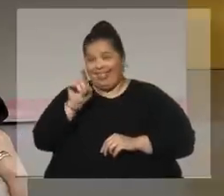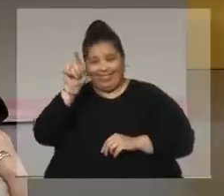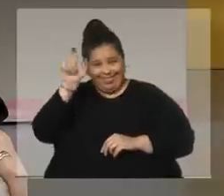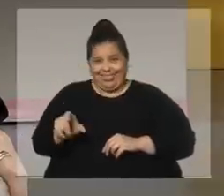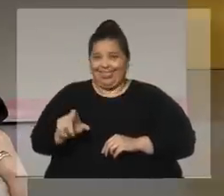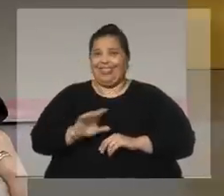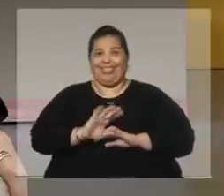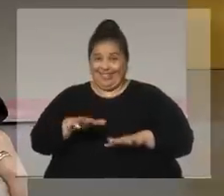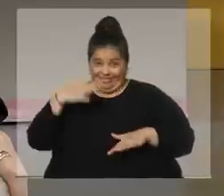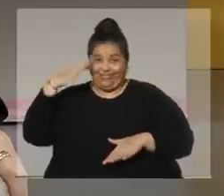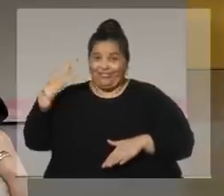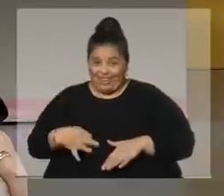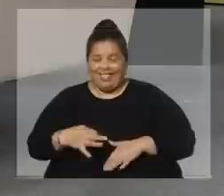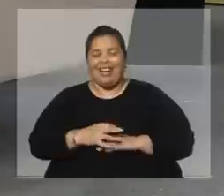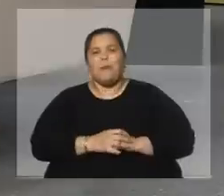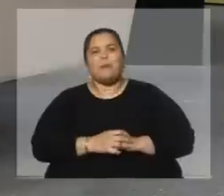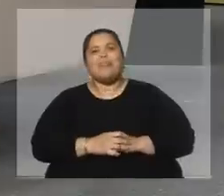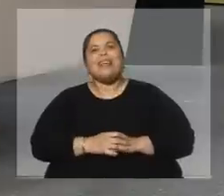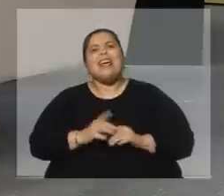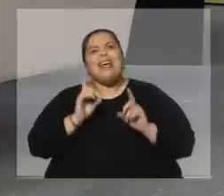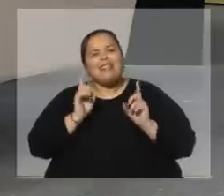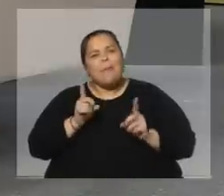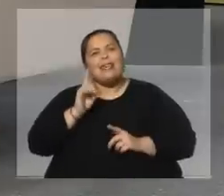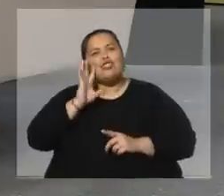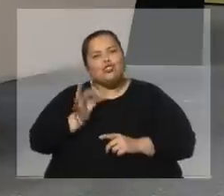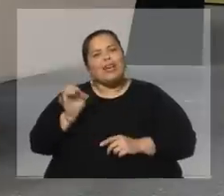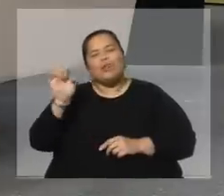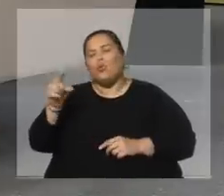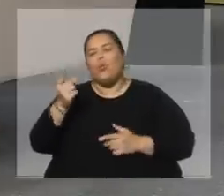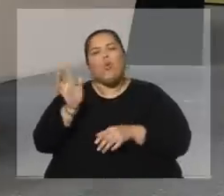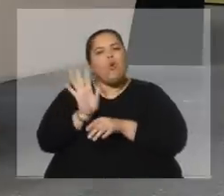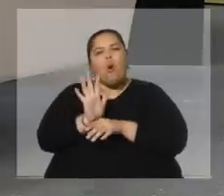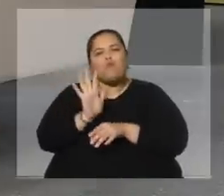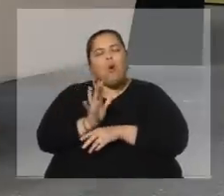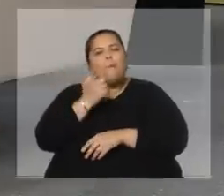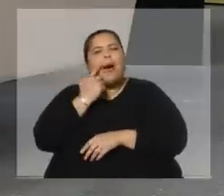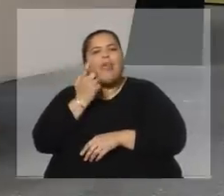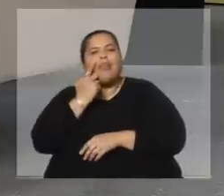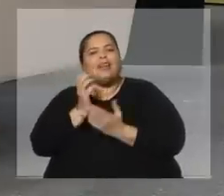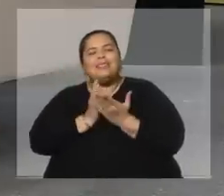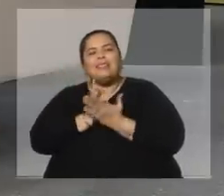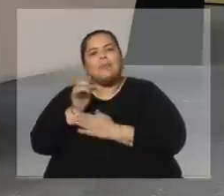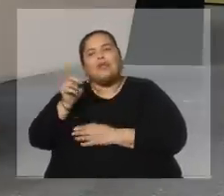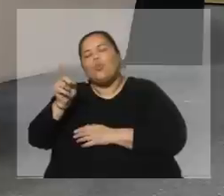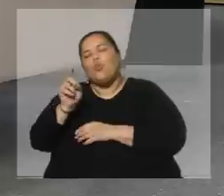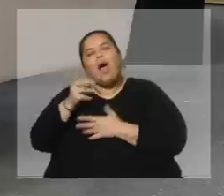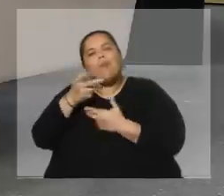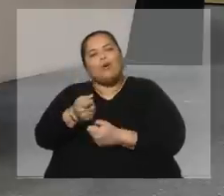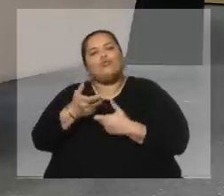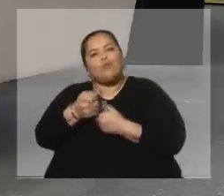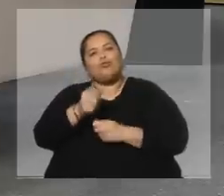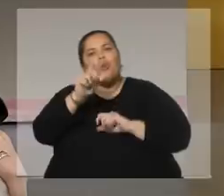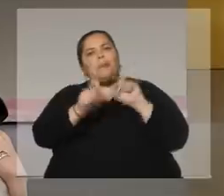Absolutamente insoportable. Sé que sos paternalista, que defendés mucho a la gente que está a tu